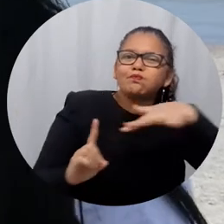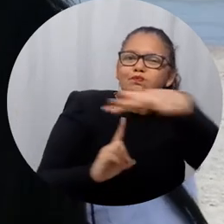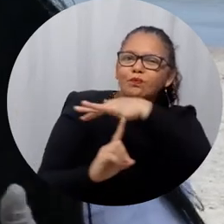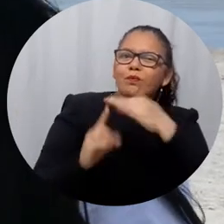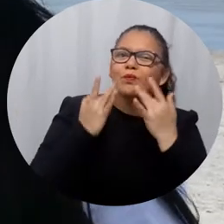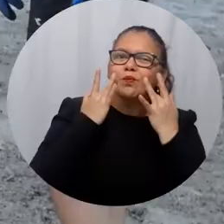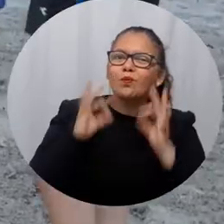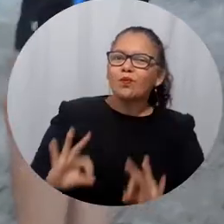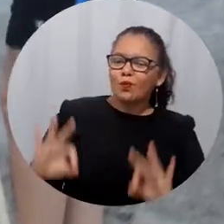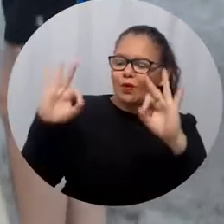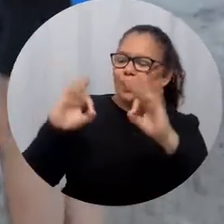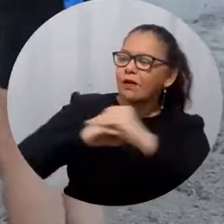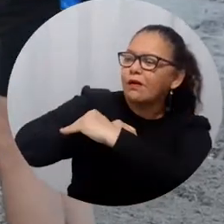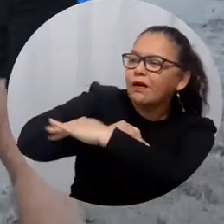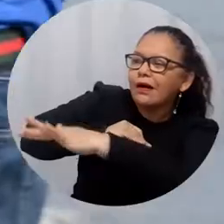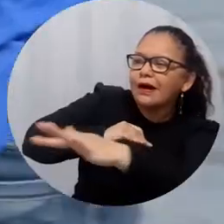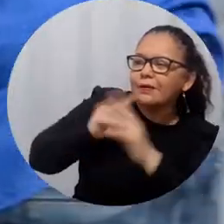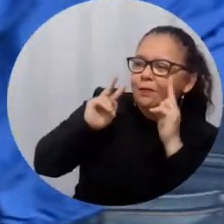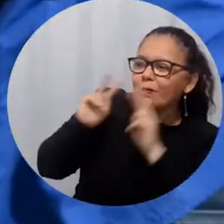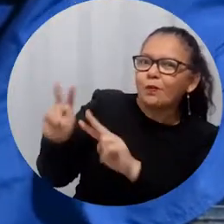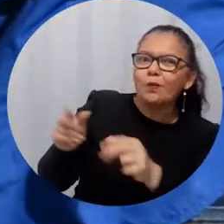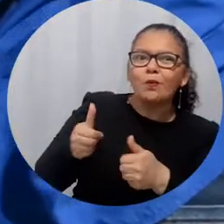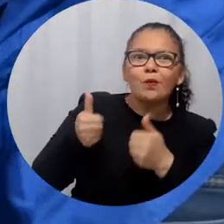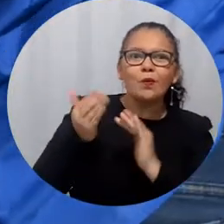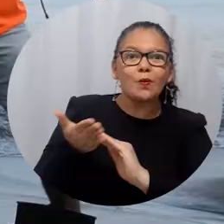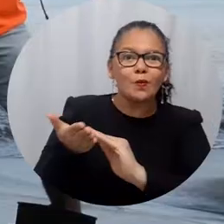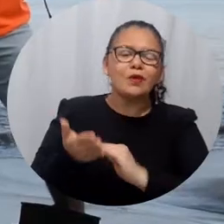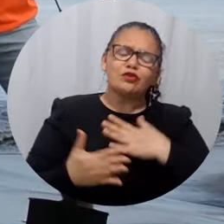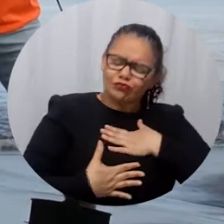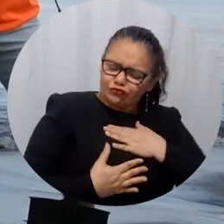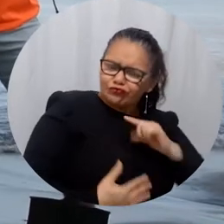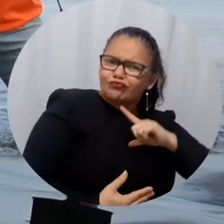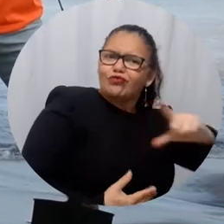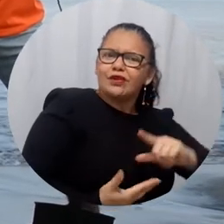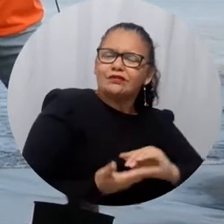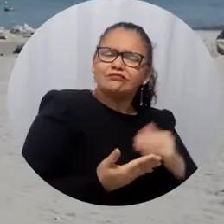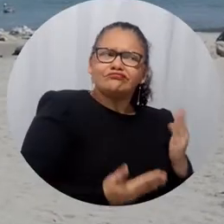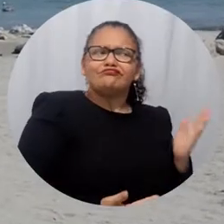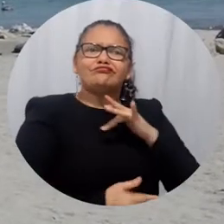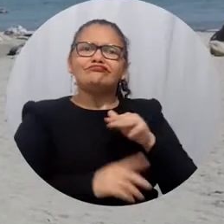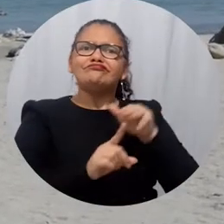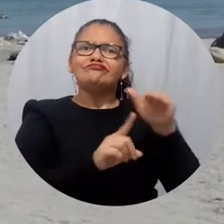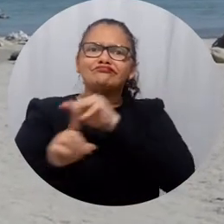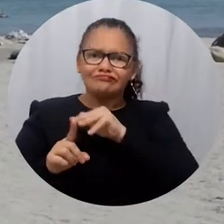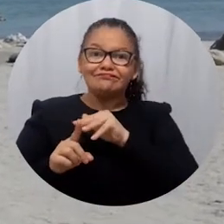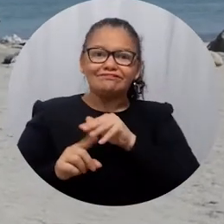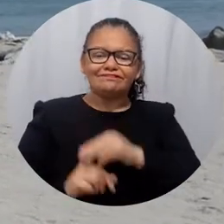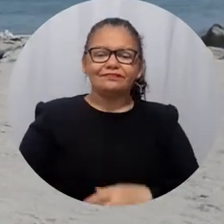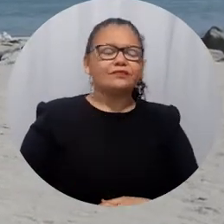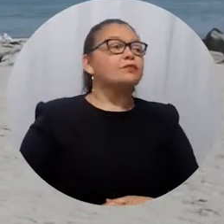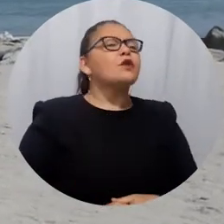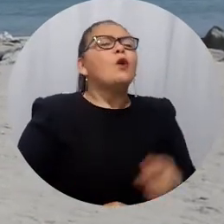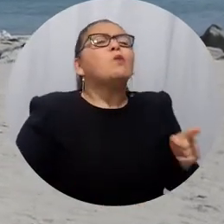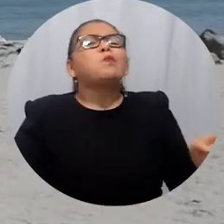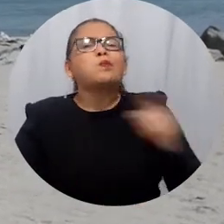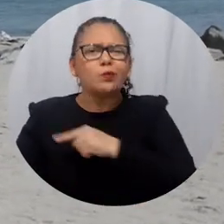mejorar el ecosistema del mar, al medio ambiente y pues dejar nuestro granito de arena como líderes. La invitación es para que todas las personas